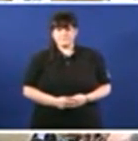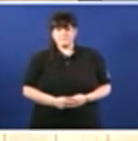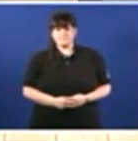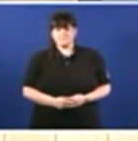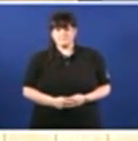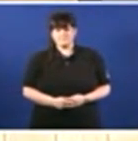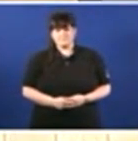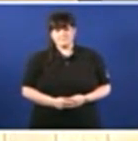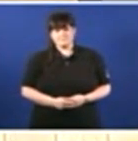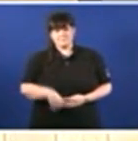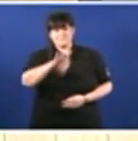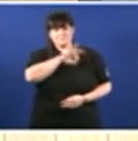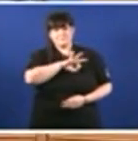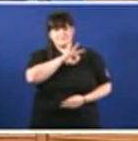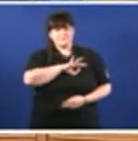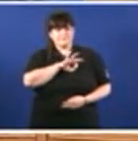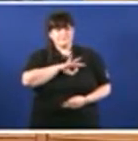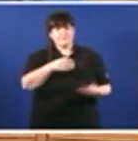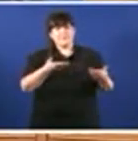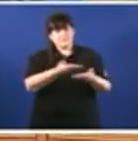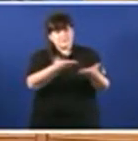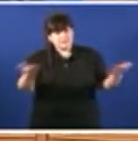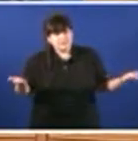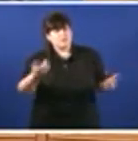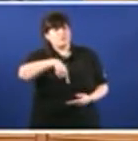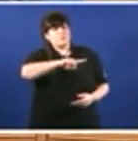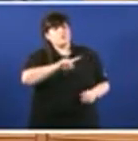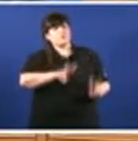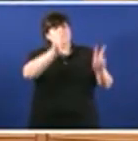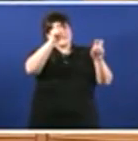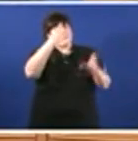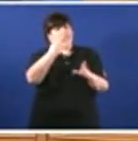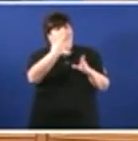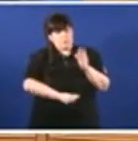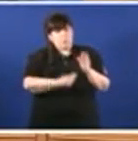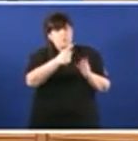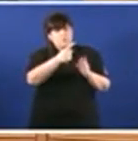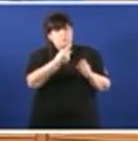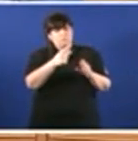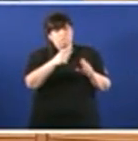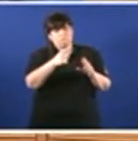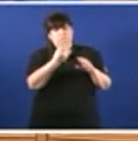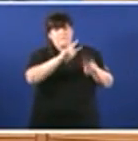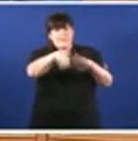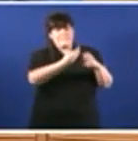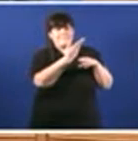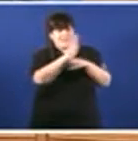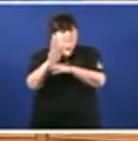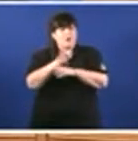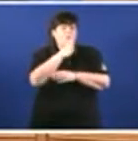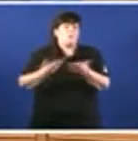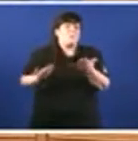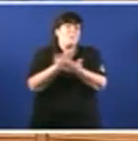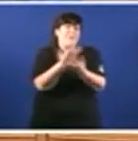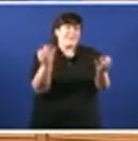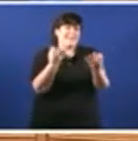Señorías Vostedes presentaron en Mendas as propostas socialistas sobre a interrupción voluntaria do embarazo Plantexaban que fora durante daza seis semanas